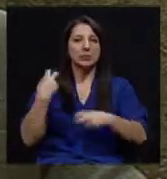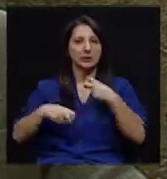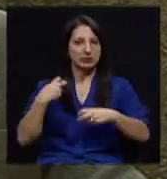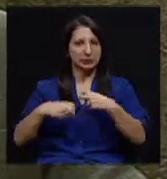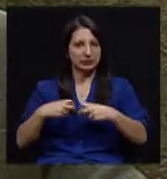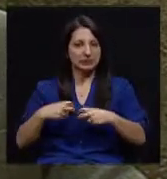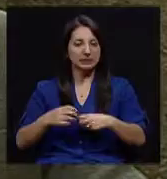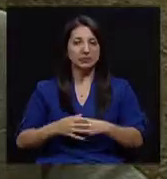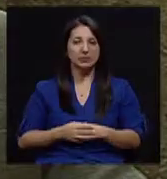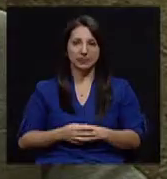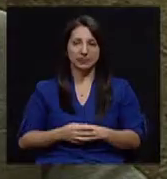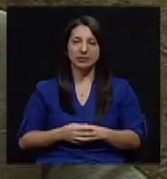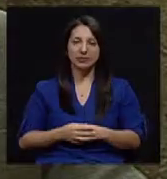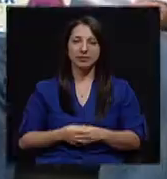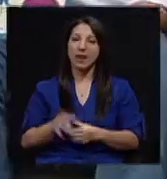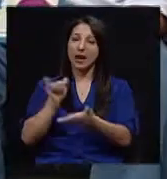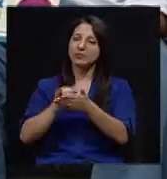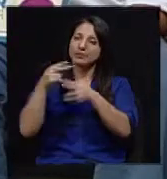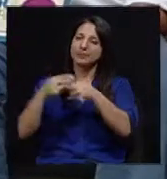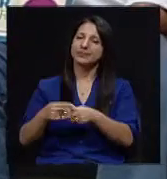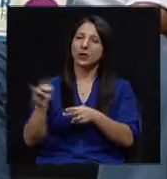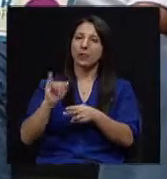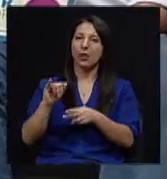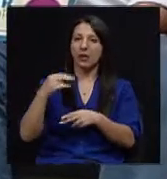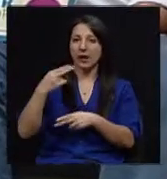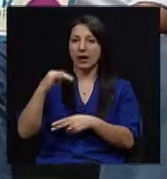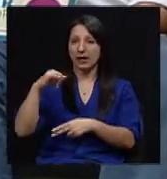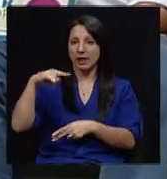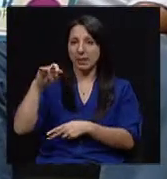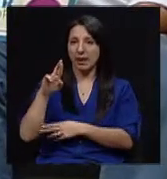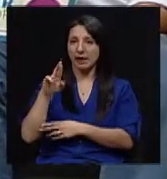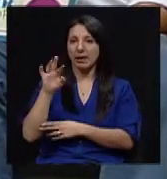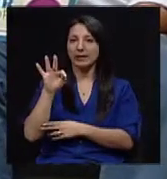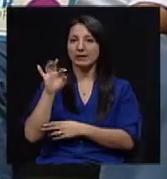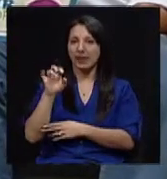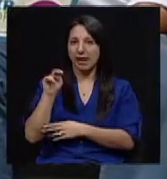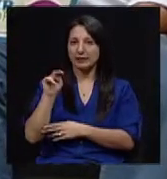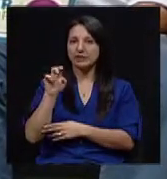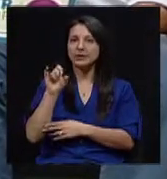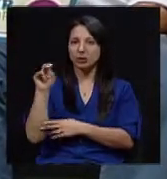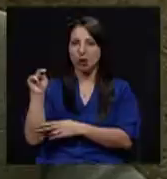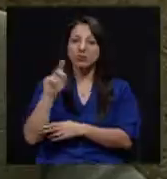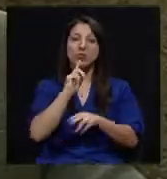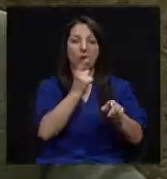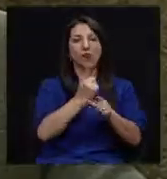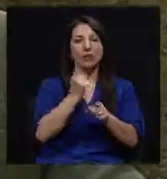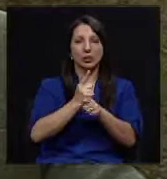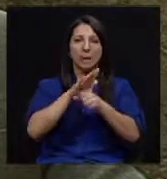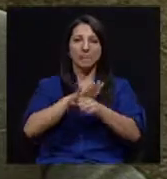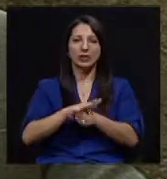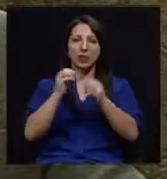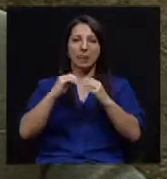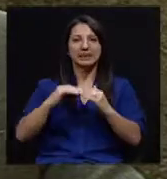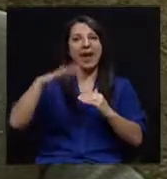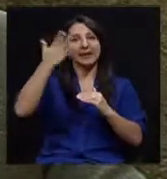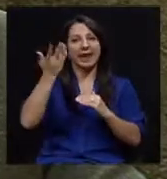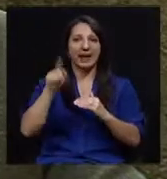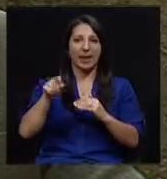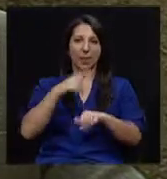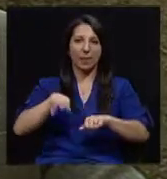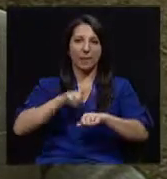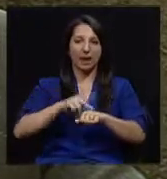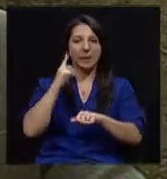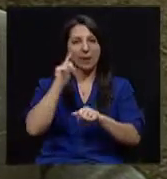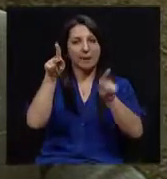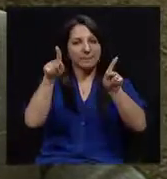complicaciones. Bueno, esto es lo que se le llama entonces hipertensión. Correcto. Cuando la presión es más alta de lo esperado para